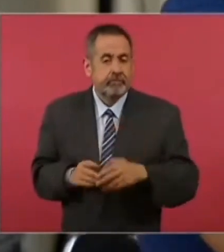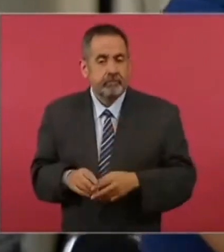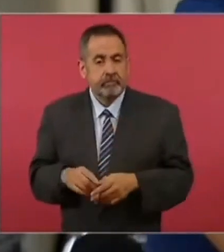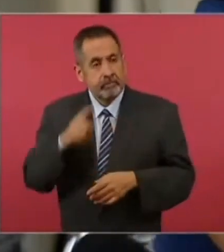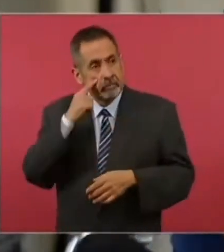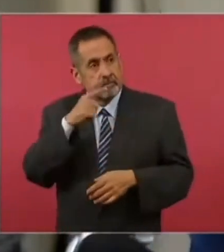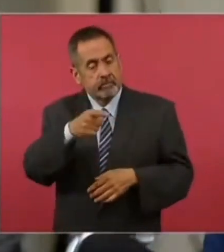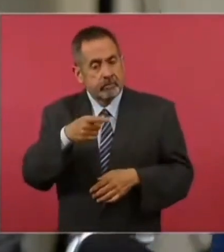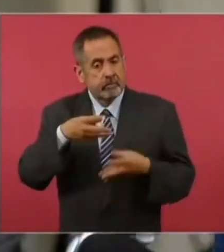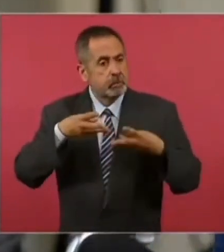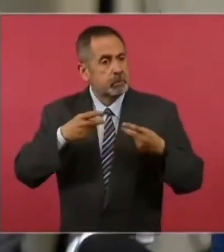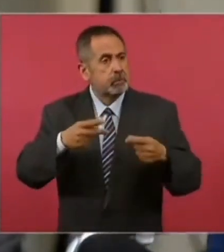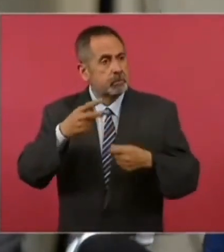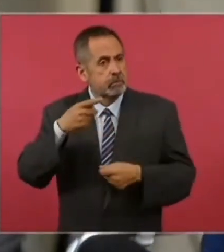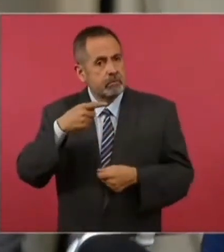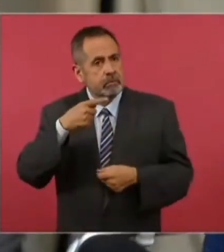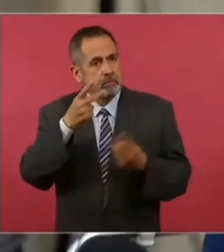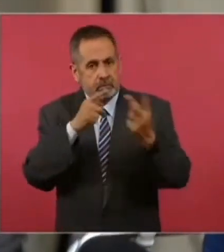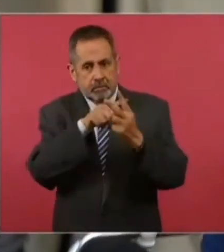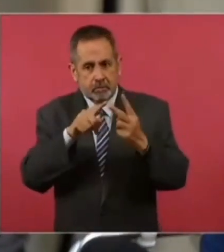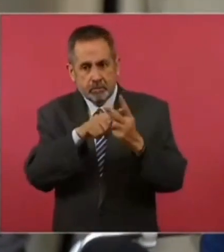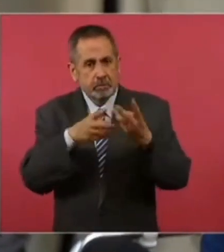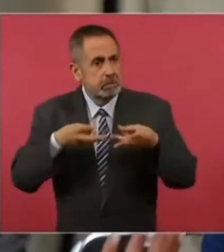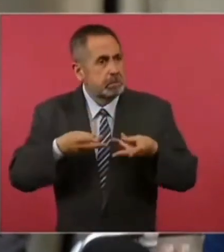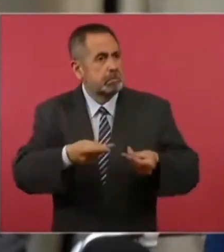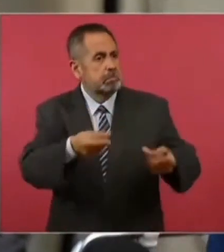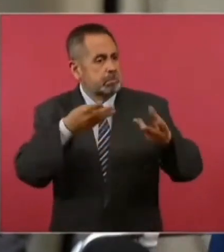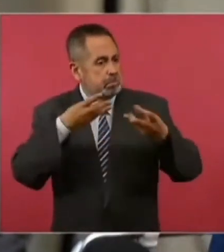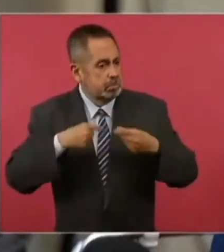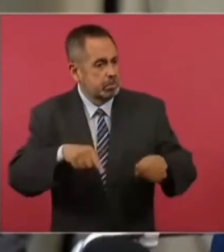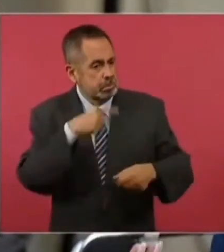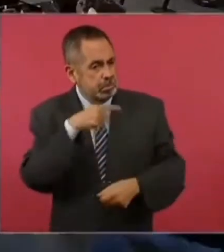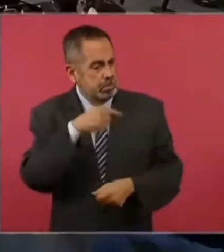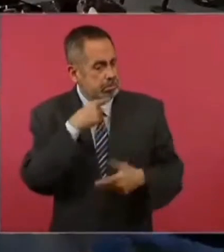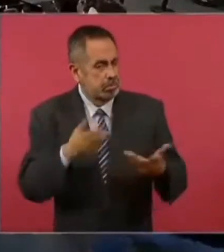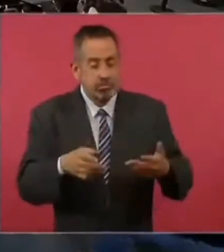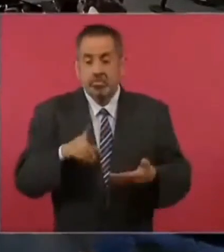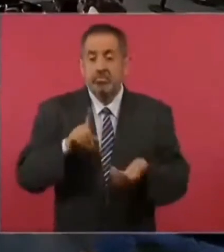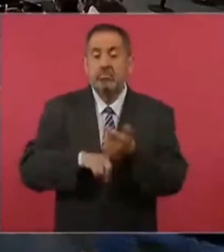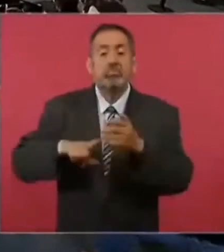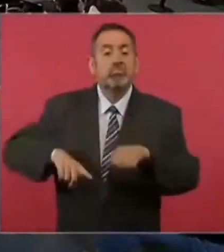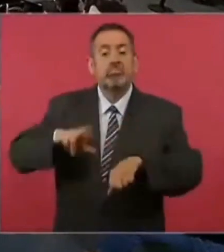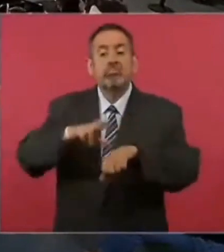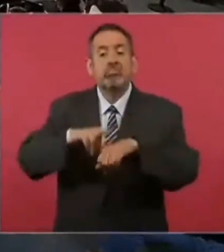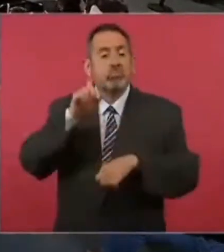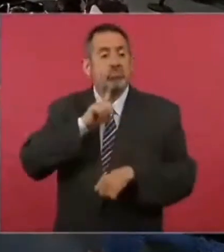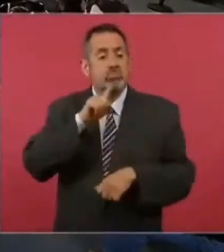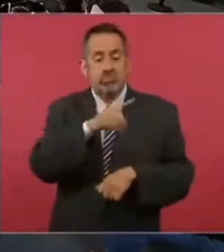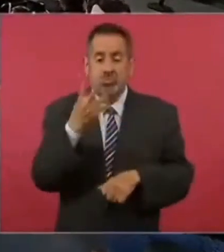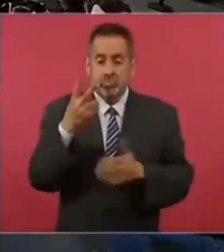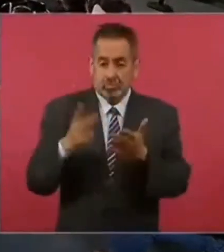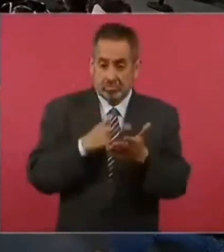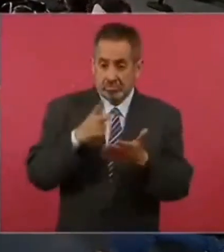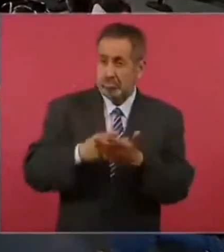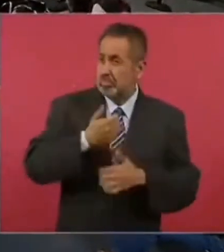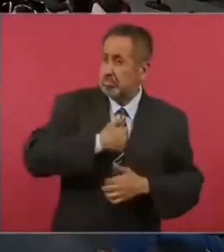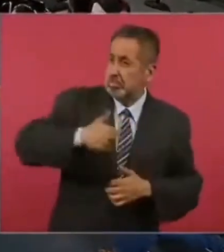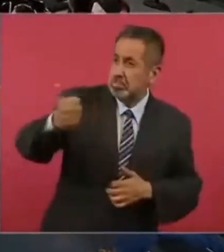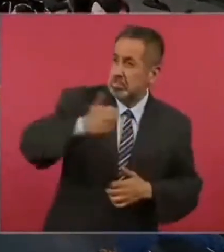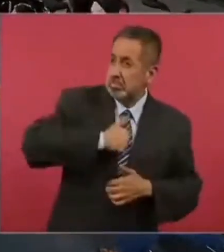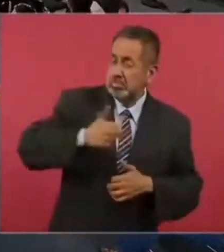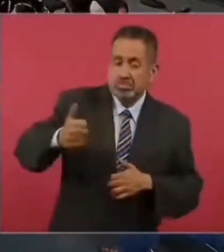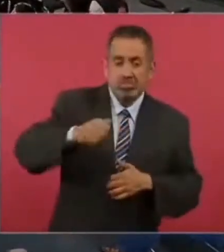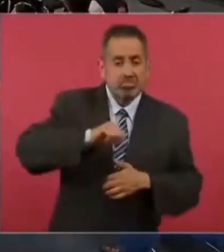y gastos superfluos de estas entidades. La gobernadora en un mes cuatro viajes al extranjero